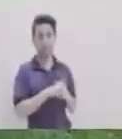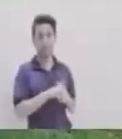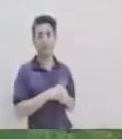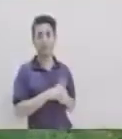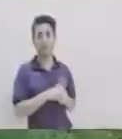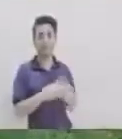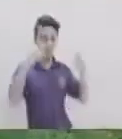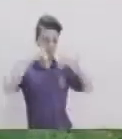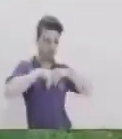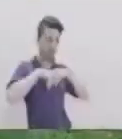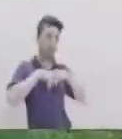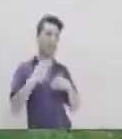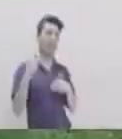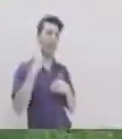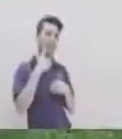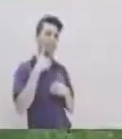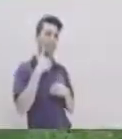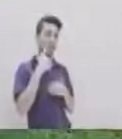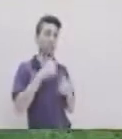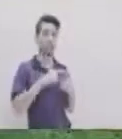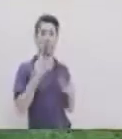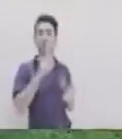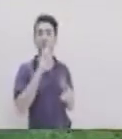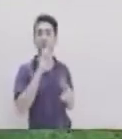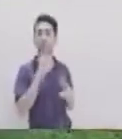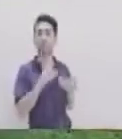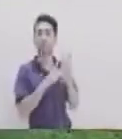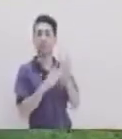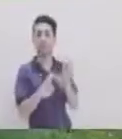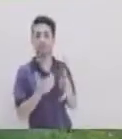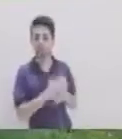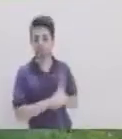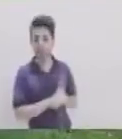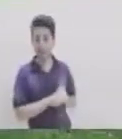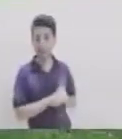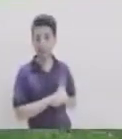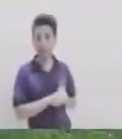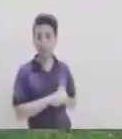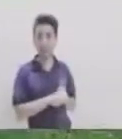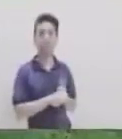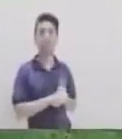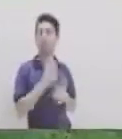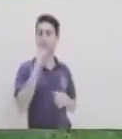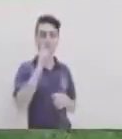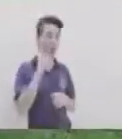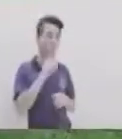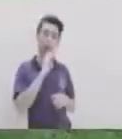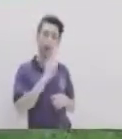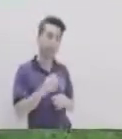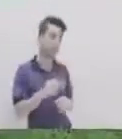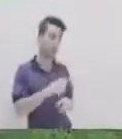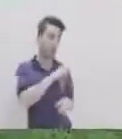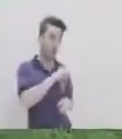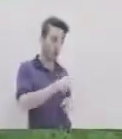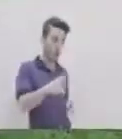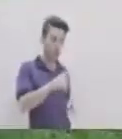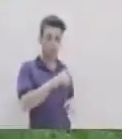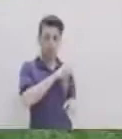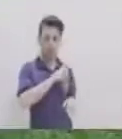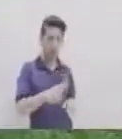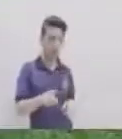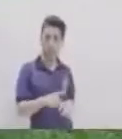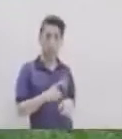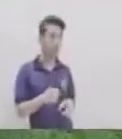veces Pues se meten En el papel De ser jefes Más no de ser líderes ¿Verdad? Como usted lo dice No es dar órdenes No es delegar